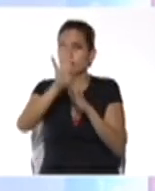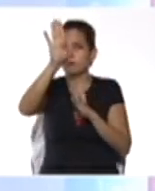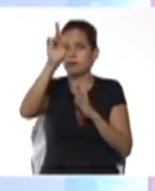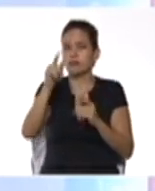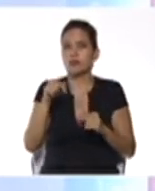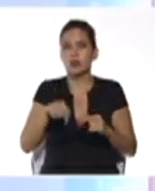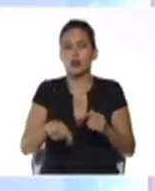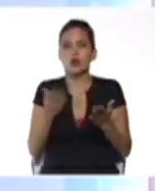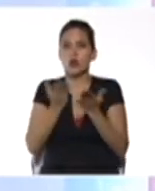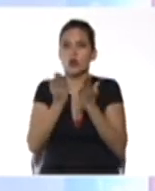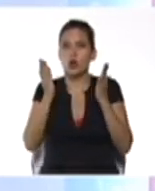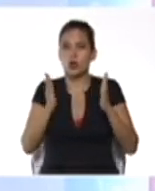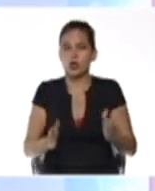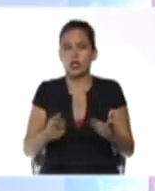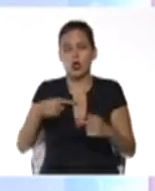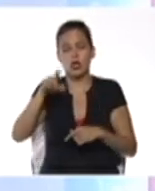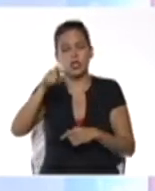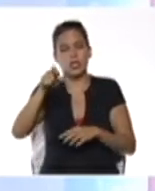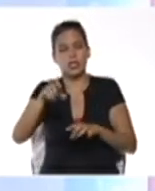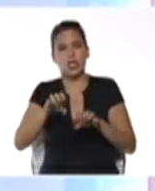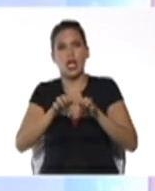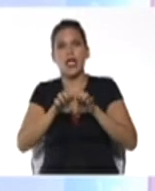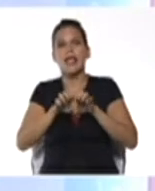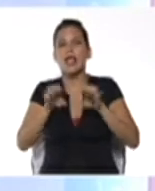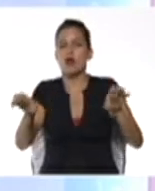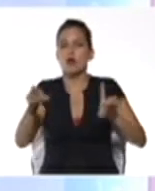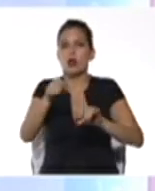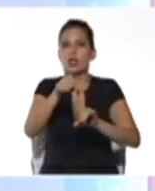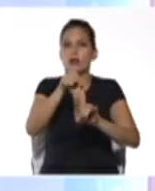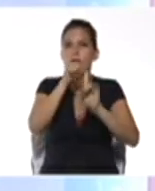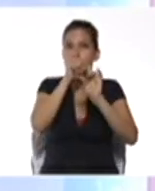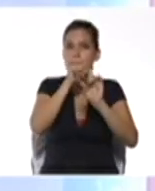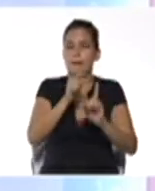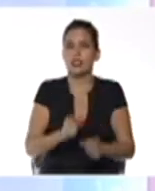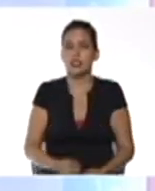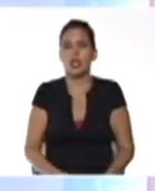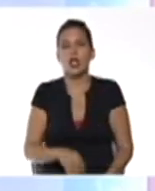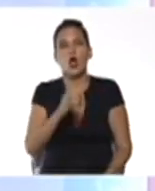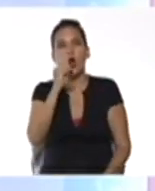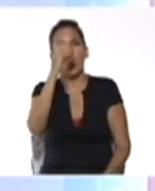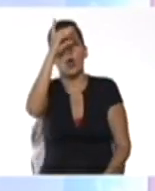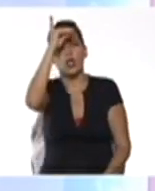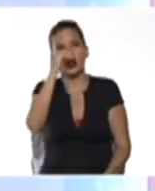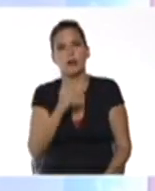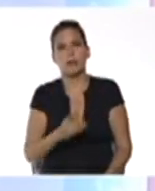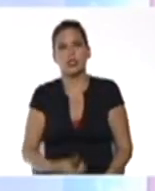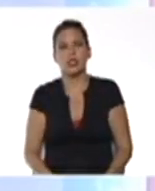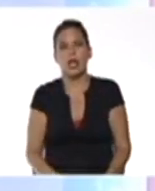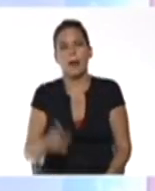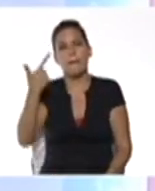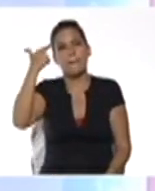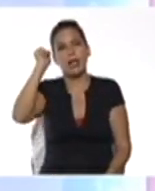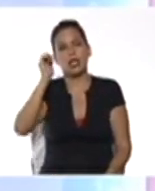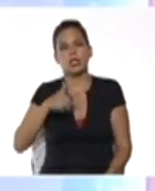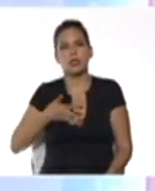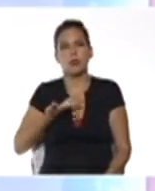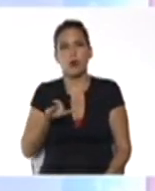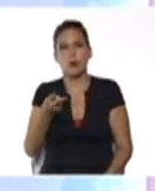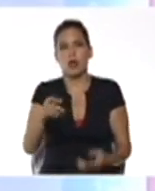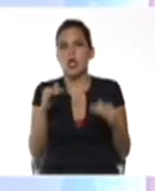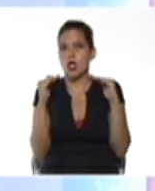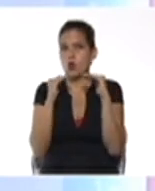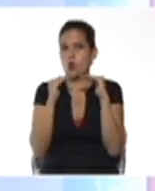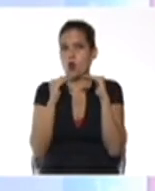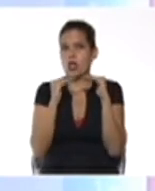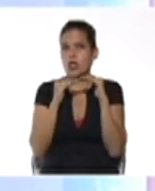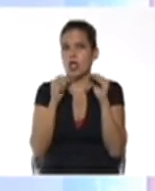con nuestros estudiantes con necesidades educativas especiales y o discapacidad para que así podamos brindar igualdad de